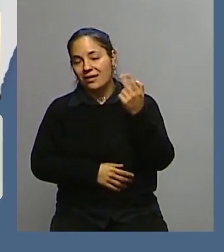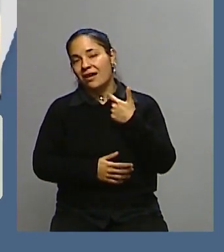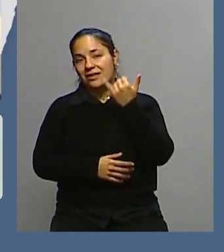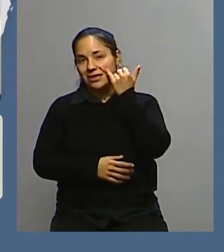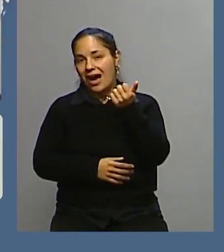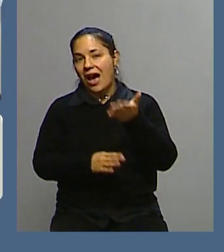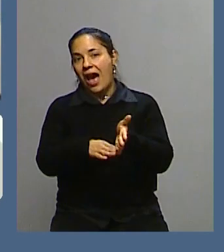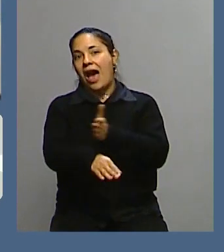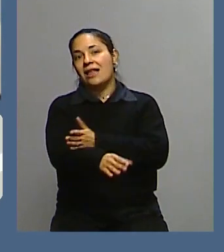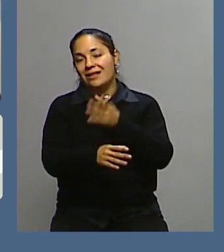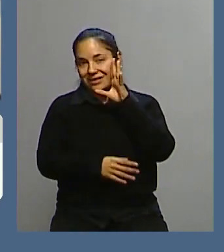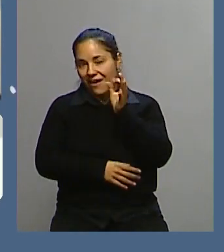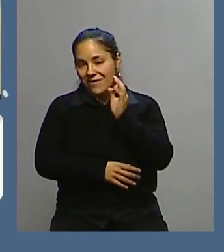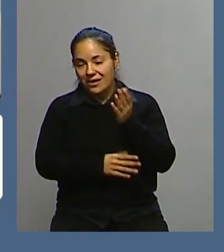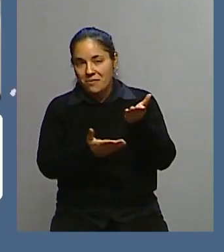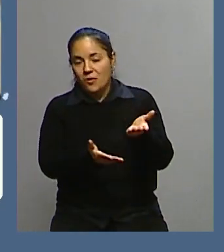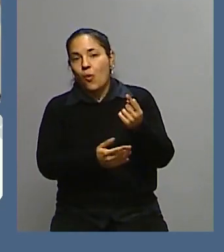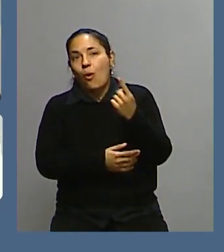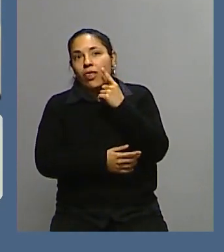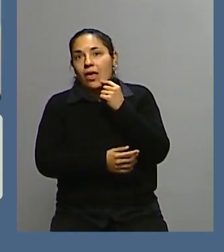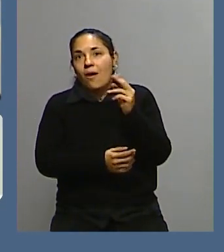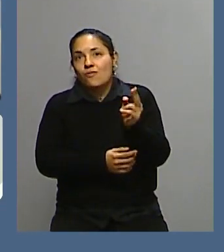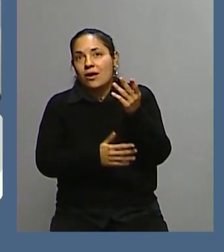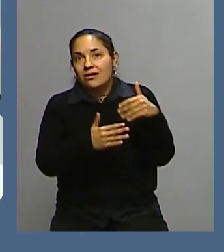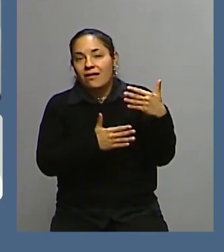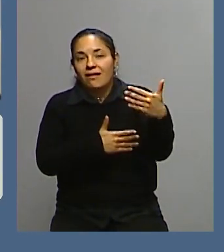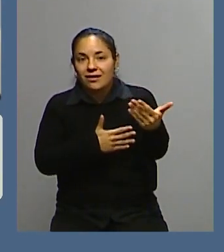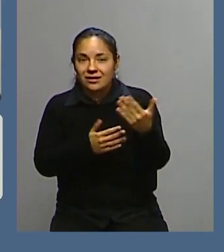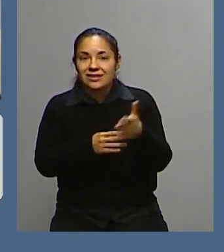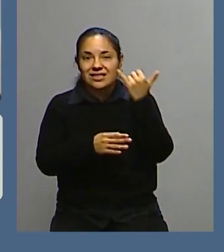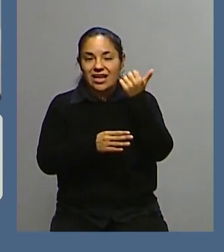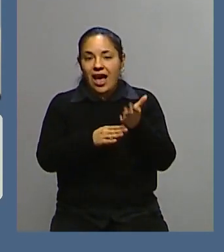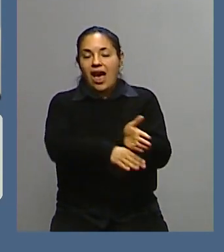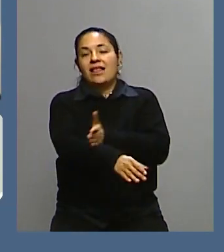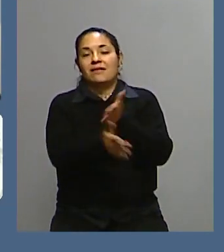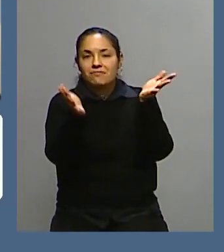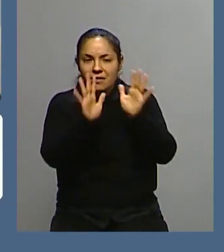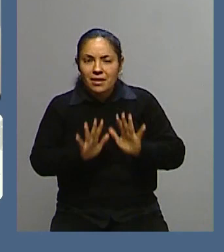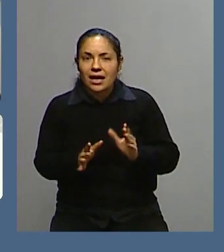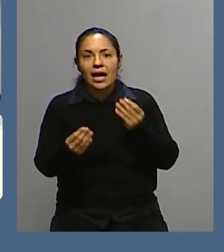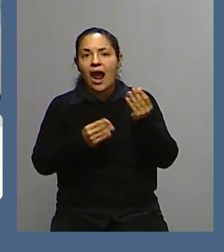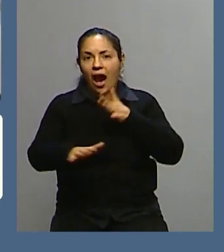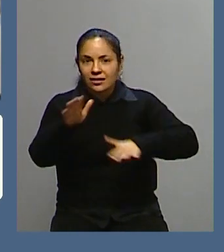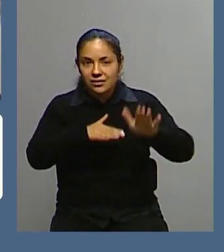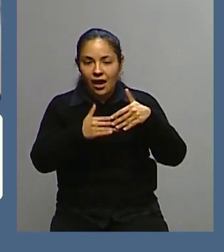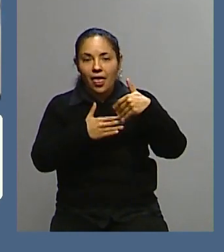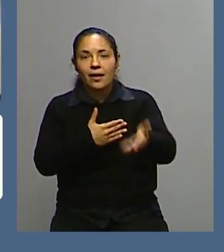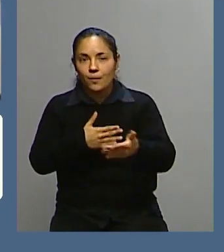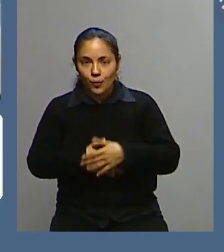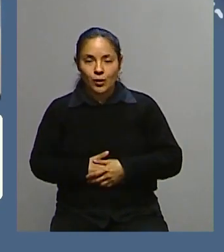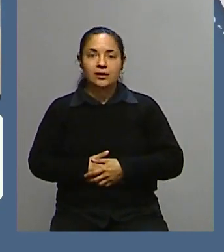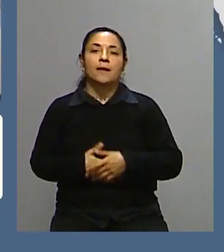prevista desde hace muchos años y ensayado qué es lo que iba a pasar, qué es lo que se iba a hacer. De todas maneras, creo que se encontraron